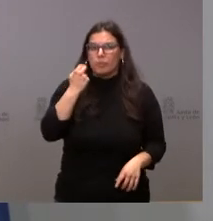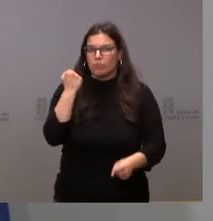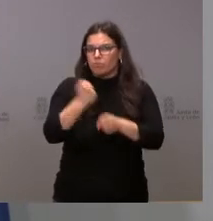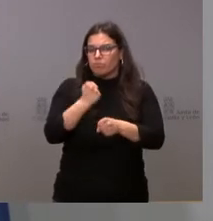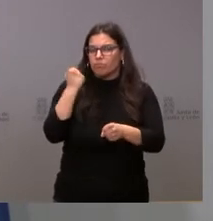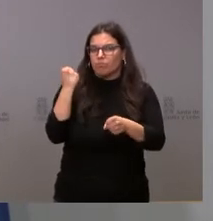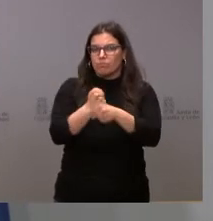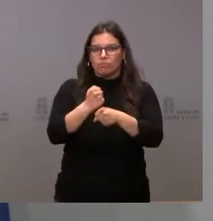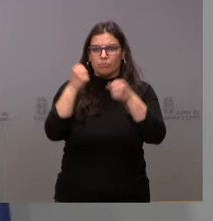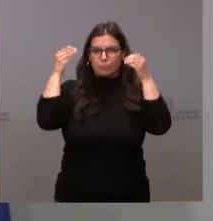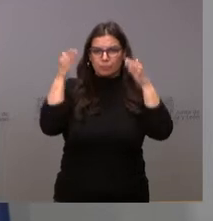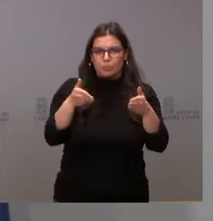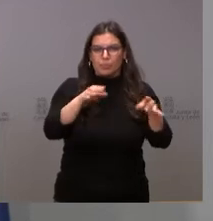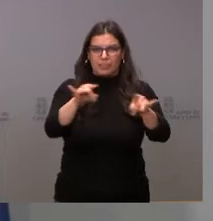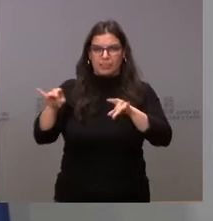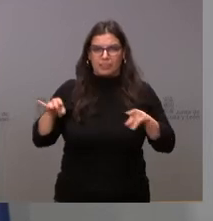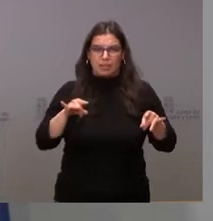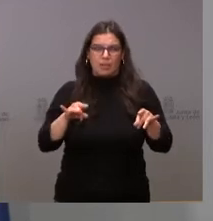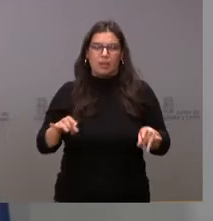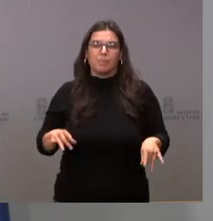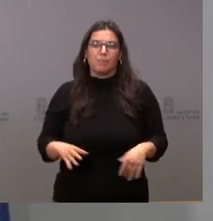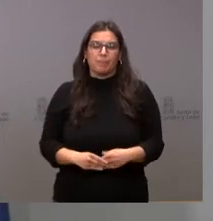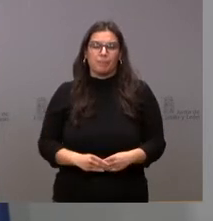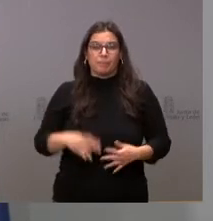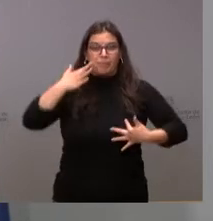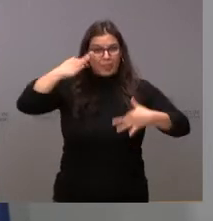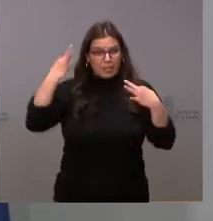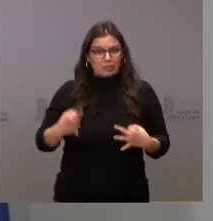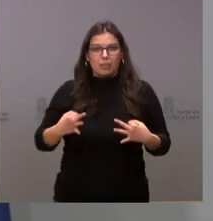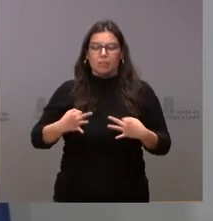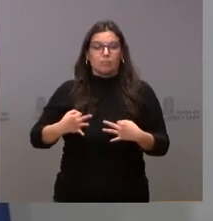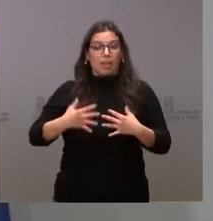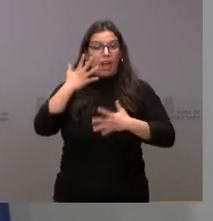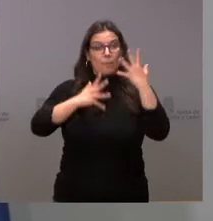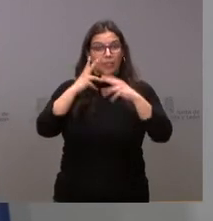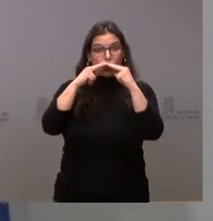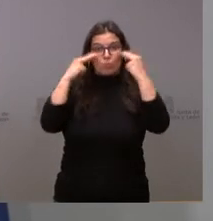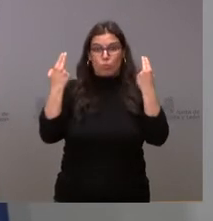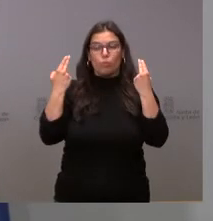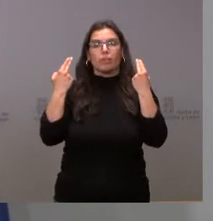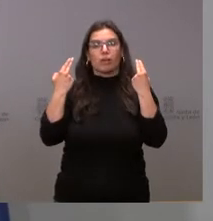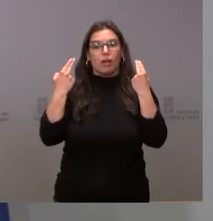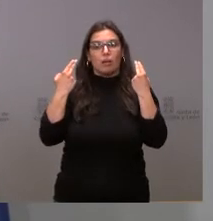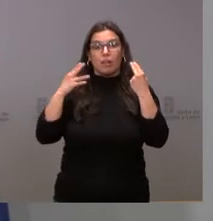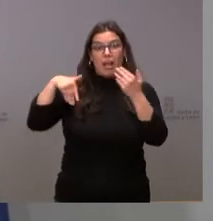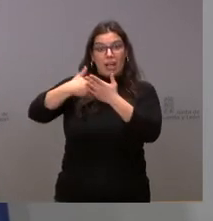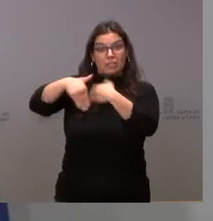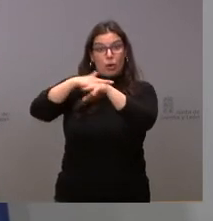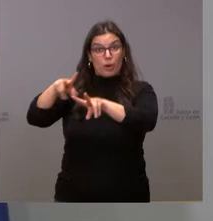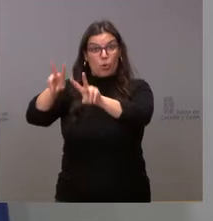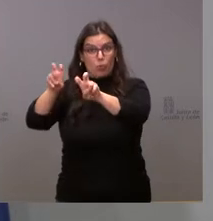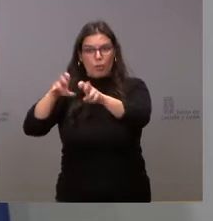por esta tierra, la garantía del funcionamiento de la Administración pública durante este periodo